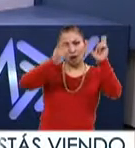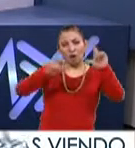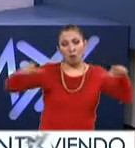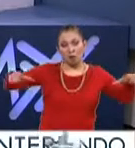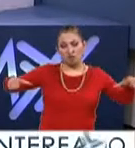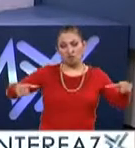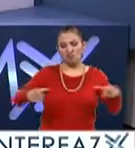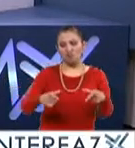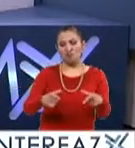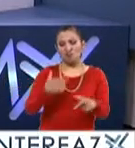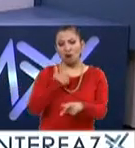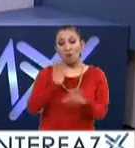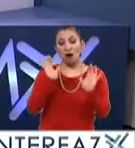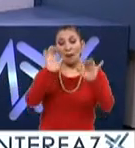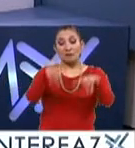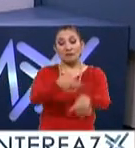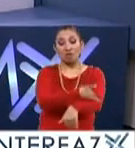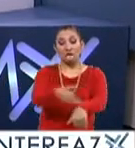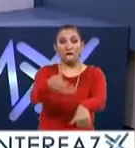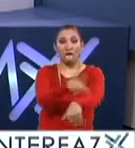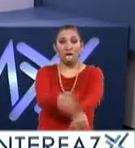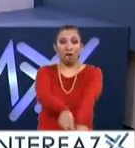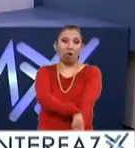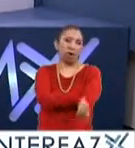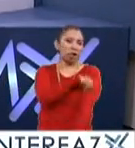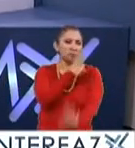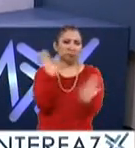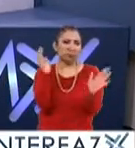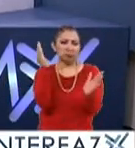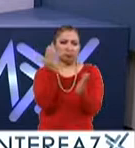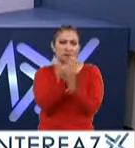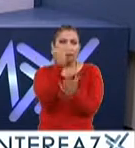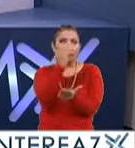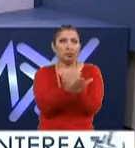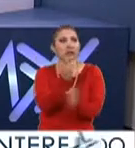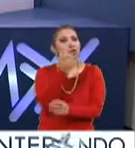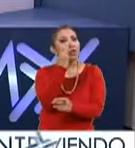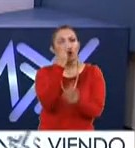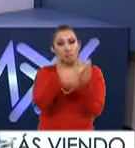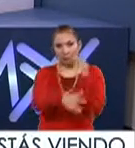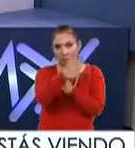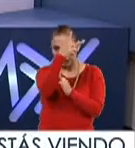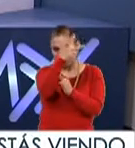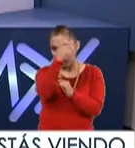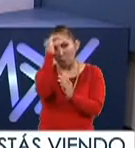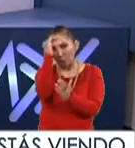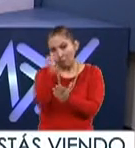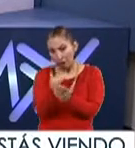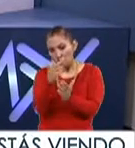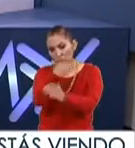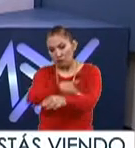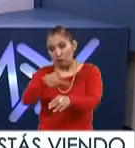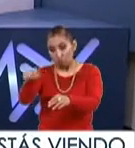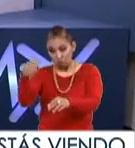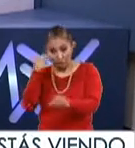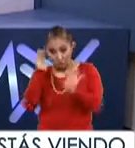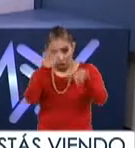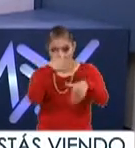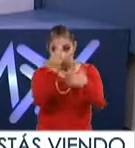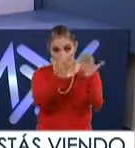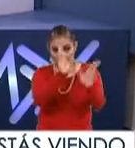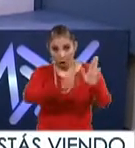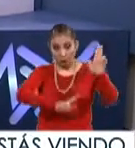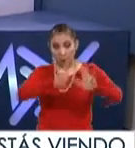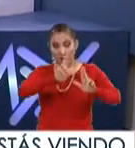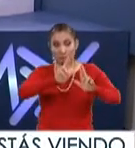disminución de los procesos de admisión. A partir del 2013 disminuyó los que querían incorporarse a las